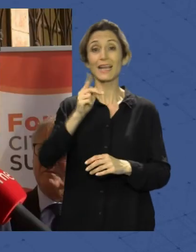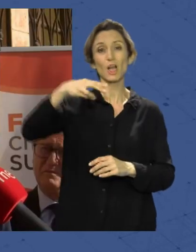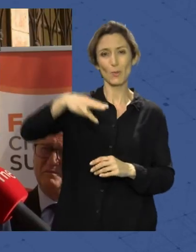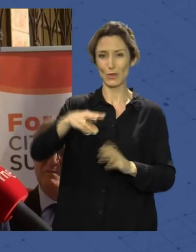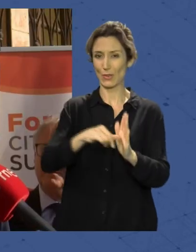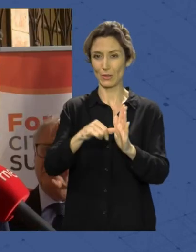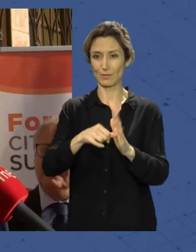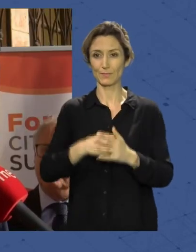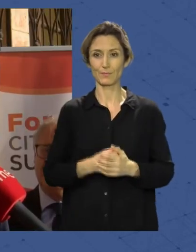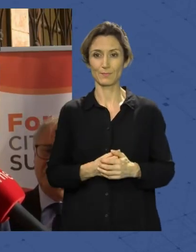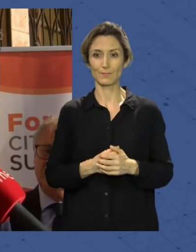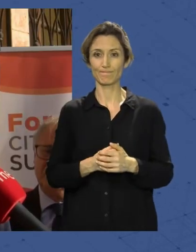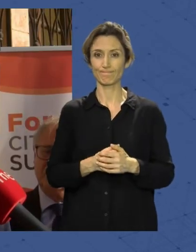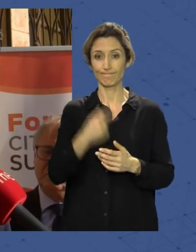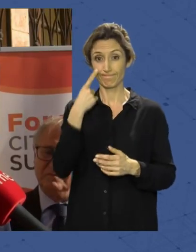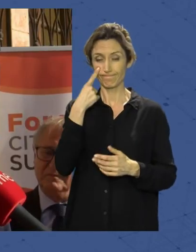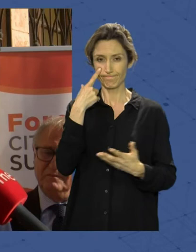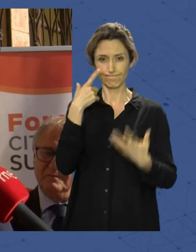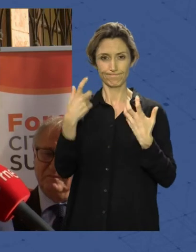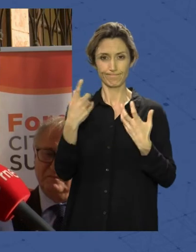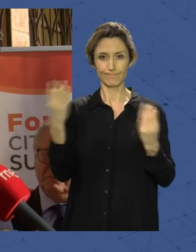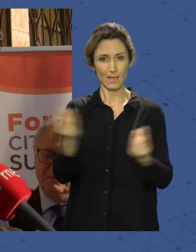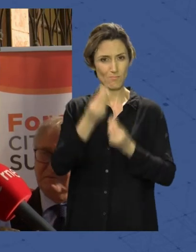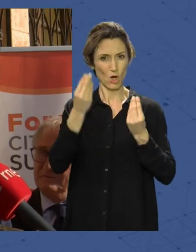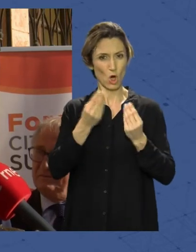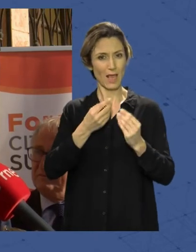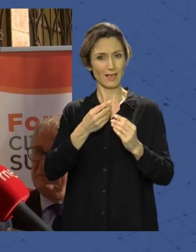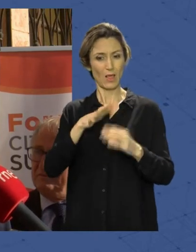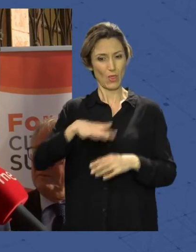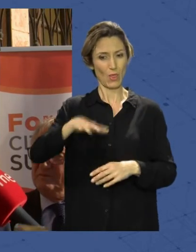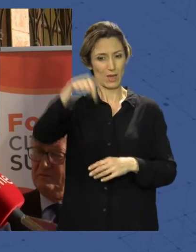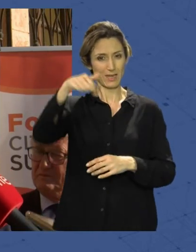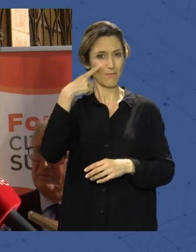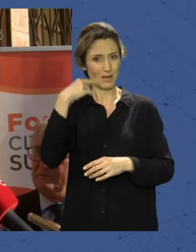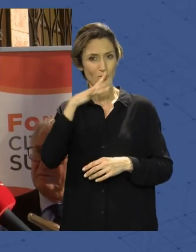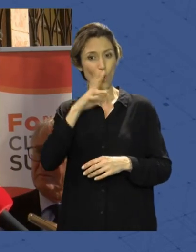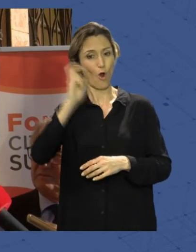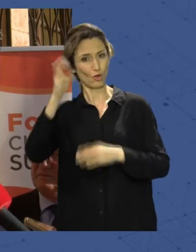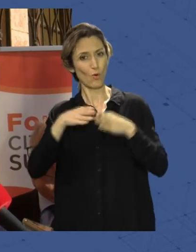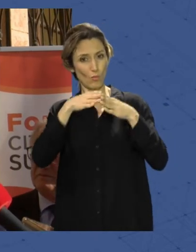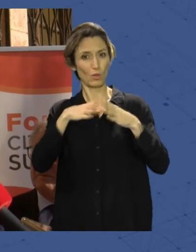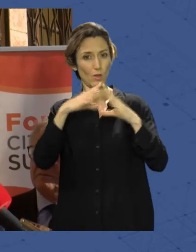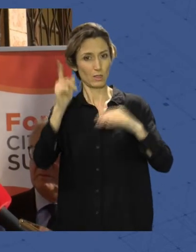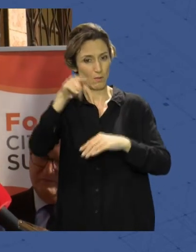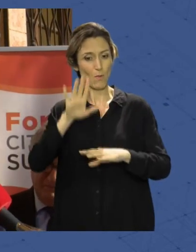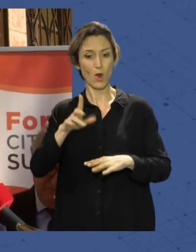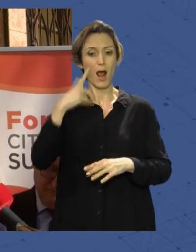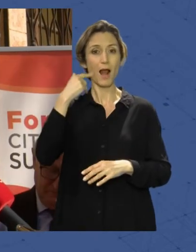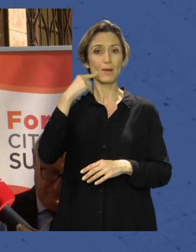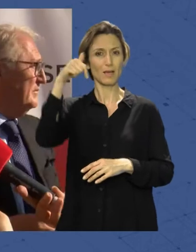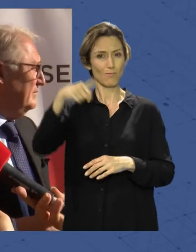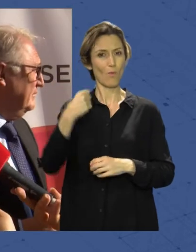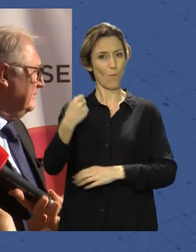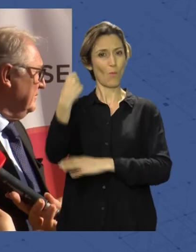Creemos que tenemos uno de los mejores destinos, por supuesto acompañado del resto de puertos de Andalucía, pero Almería tiene un potencial que hay que